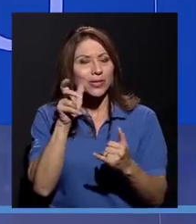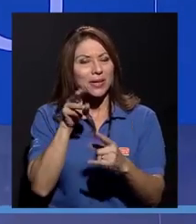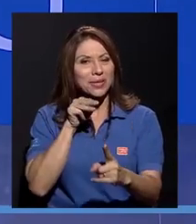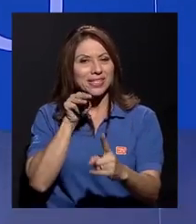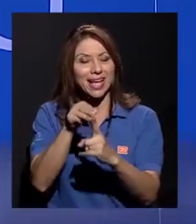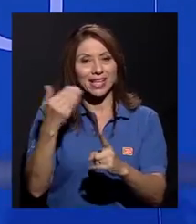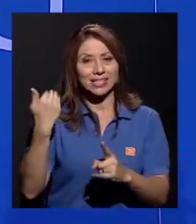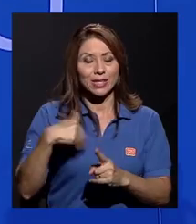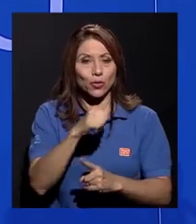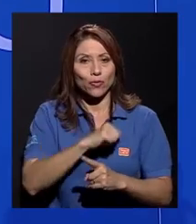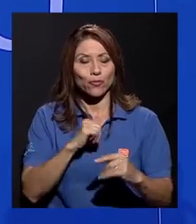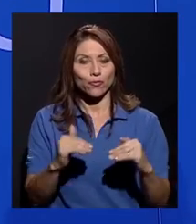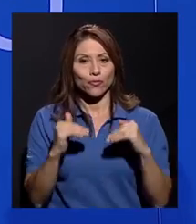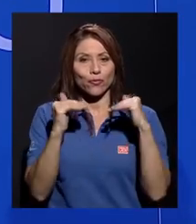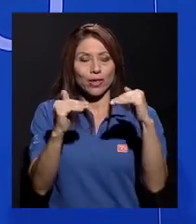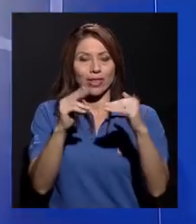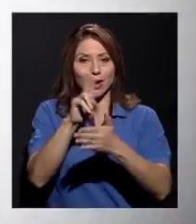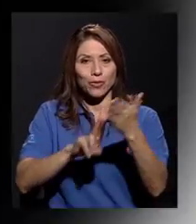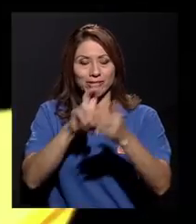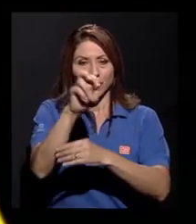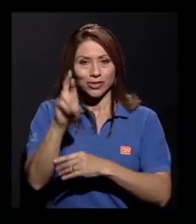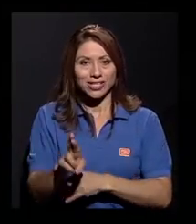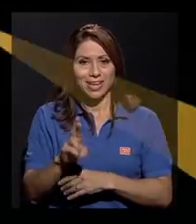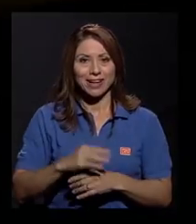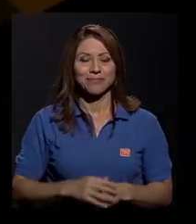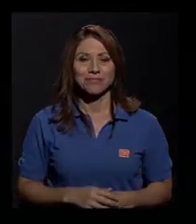mensaje del señor rector de la Universidad de Costa Rica.